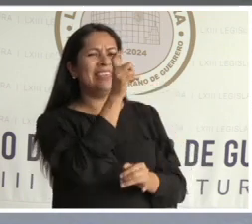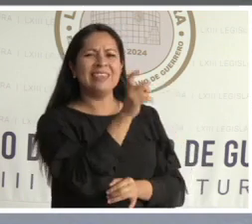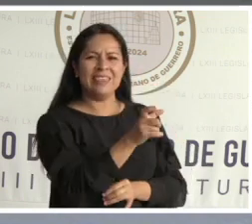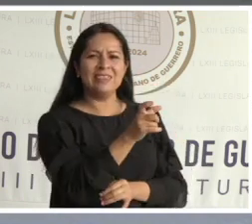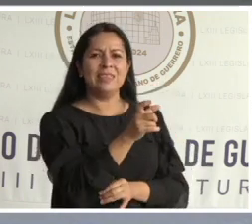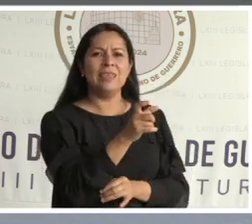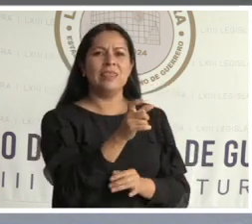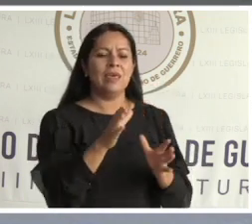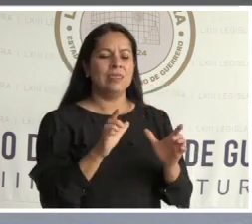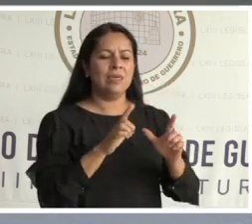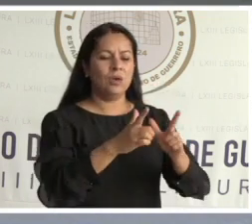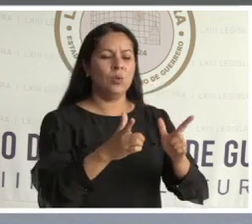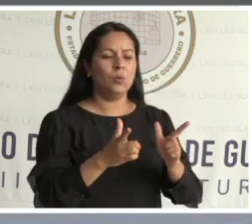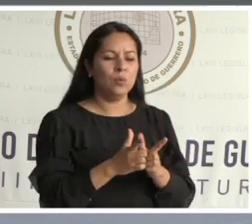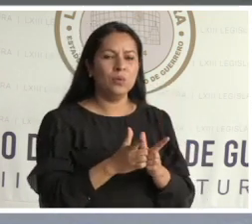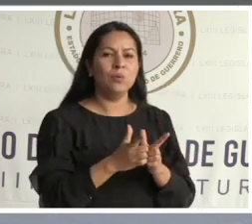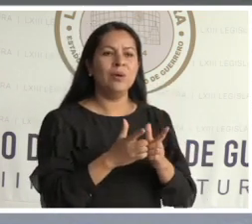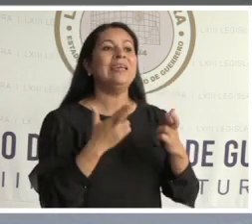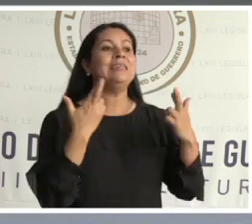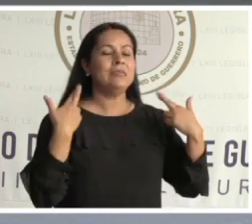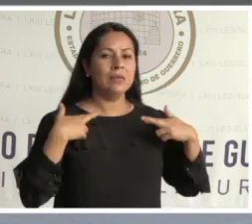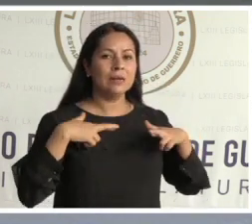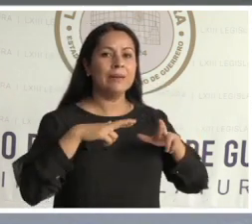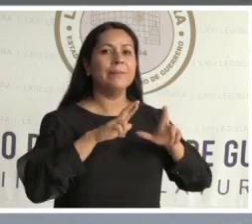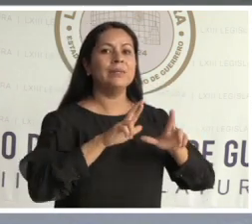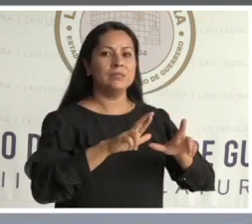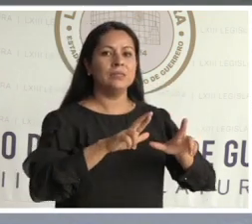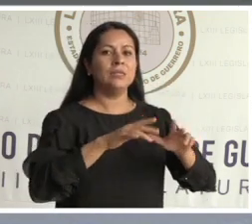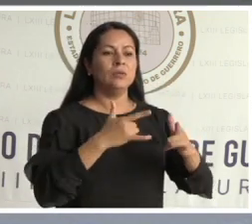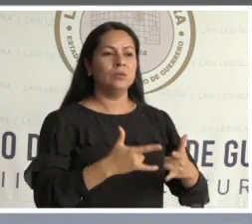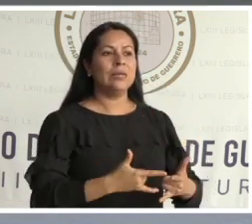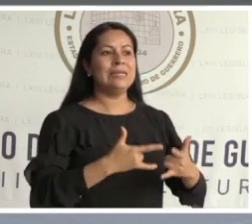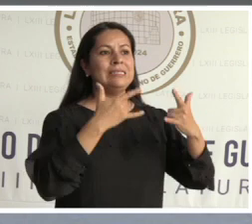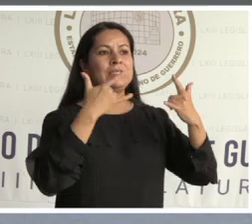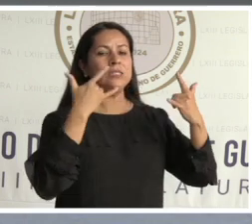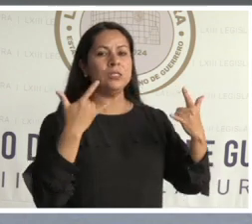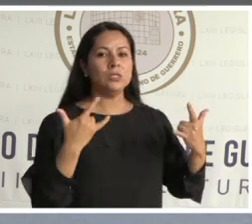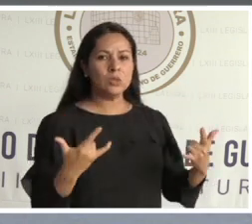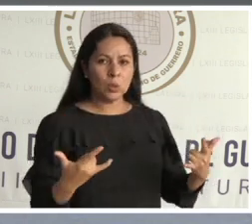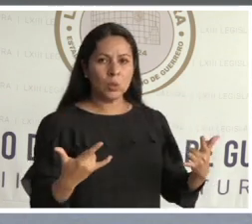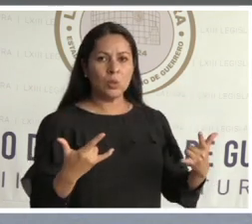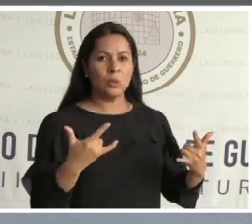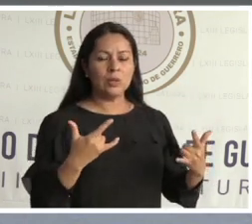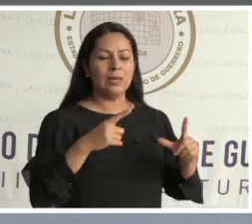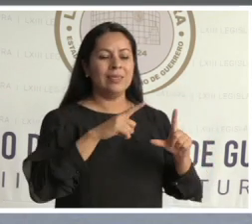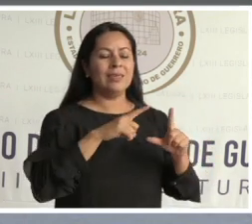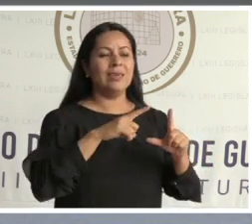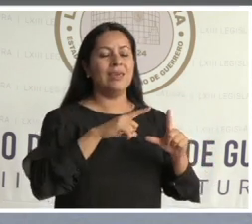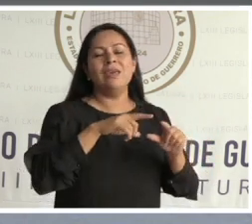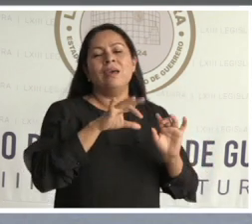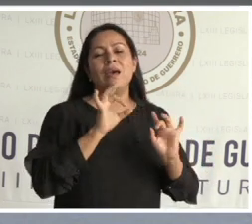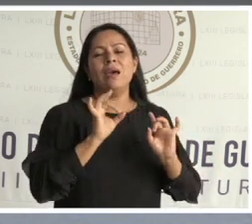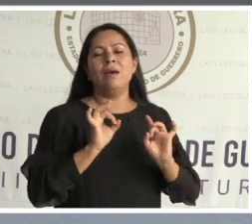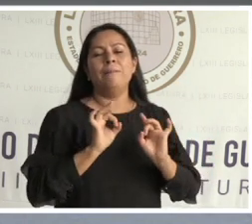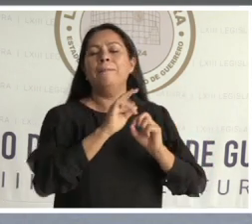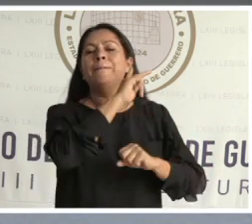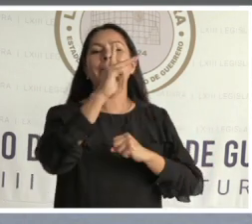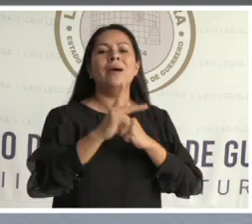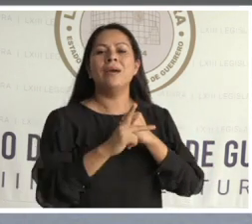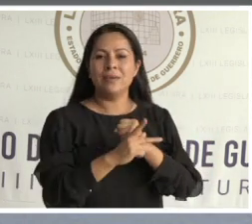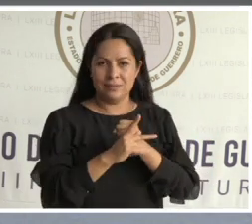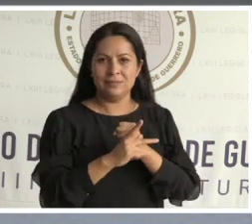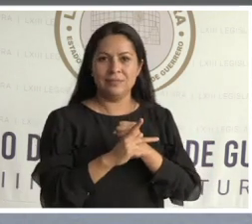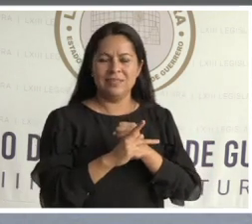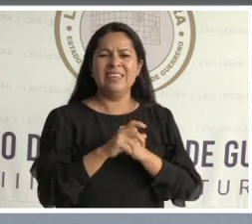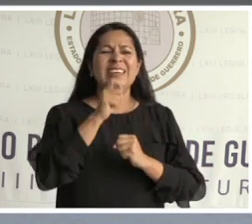representación del sentimiento e historia de una nación, porque quien porta una bandera hace